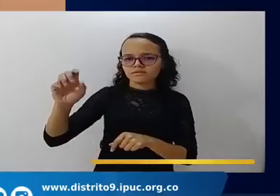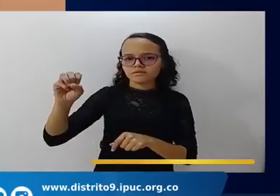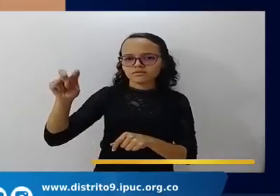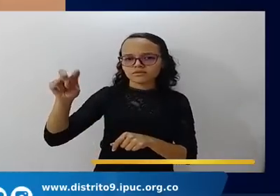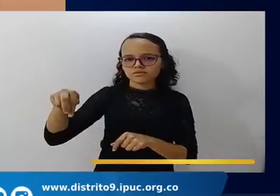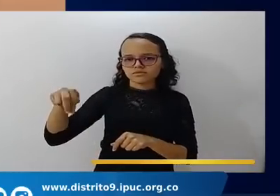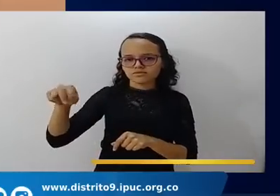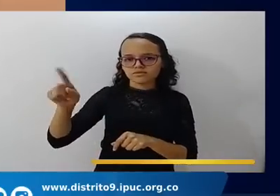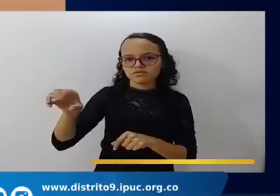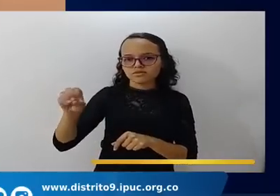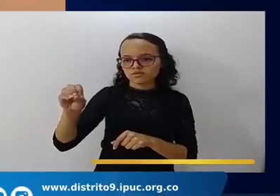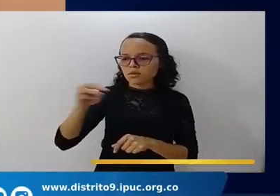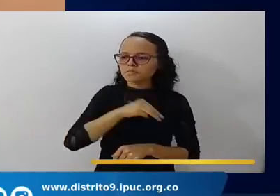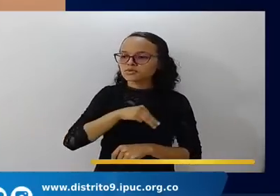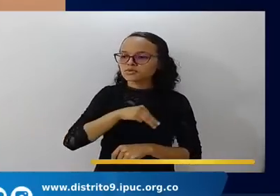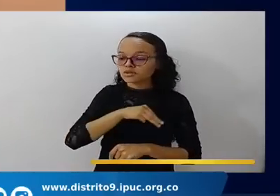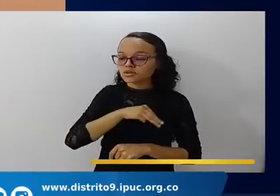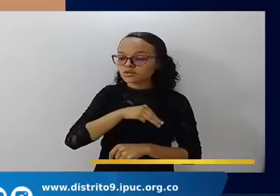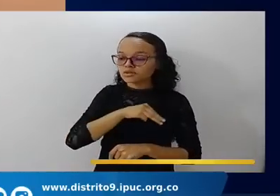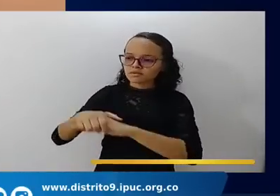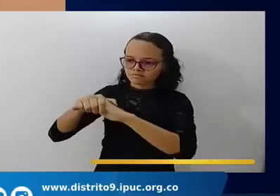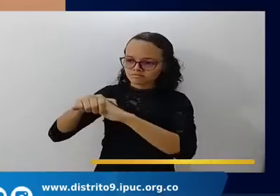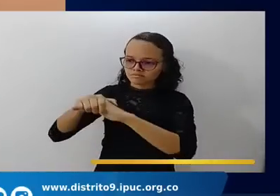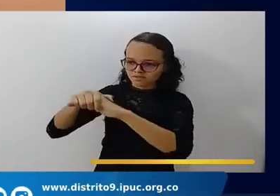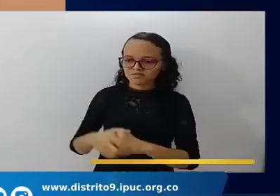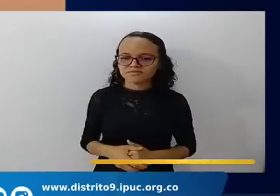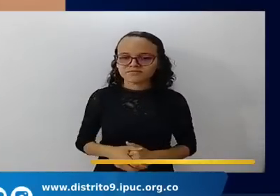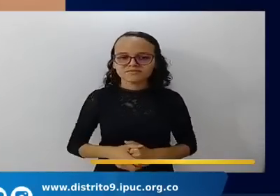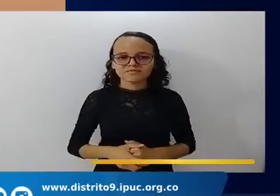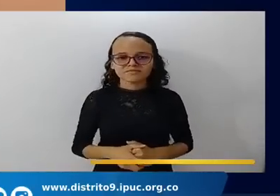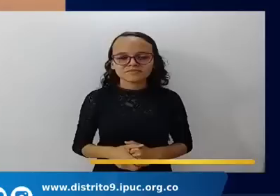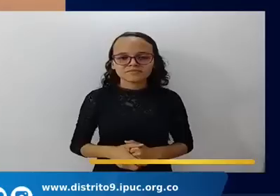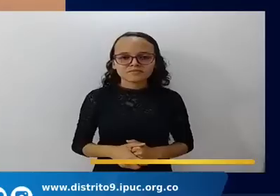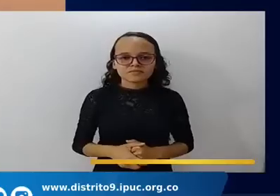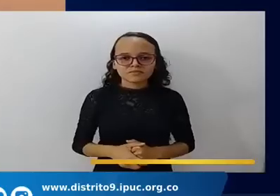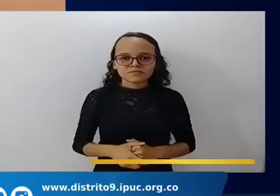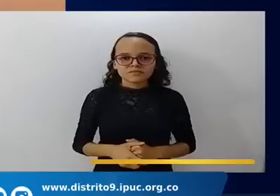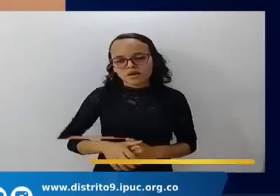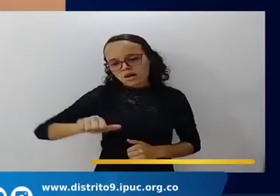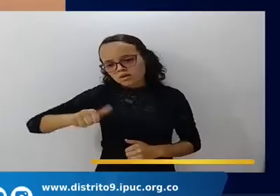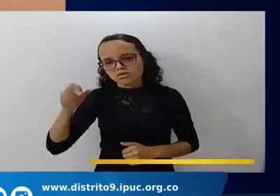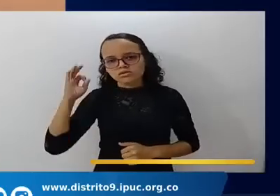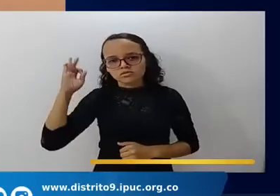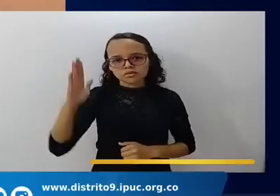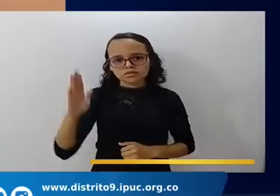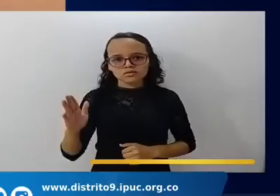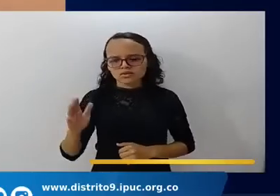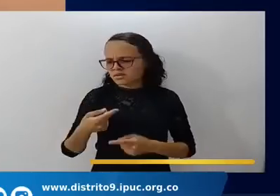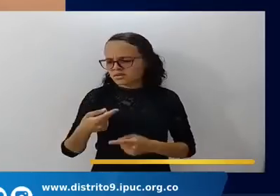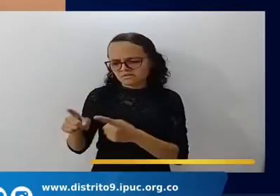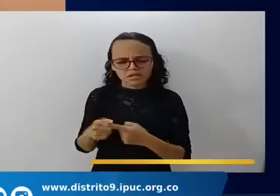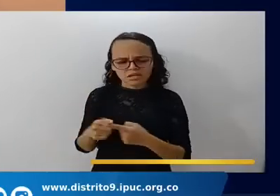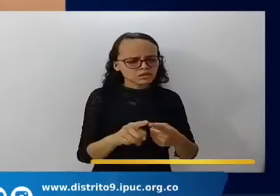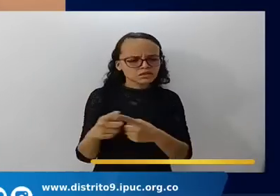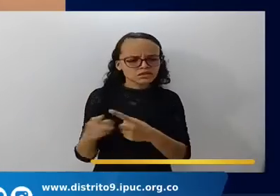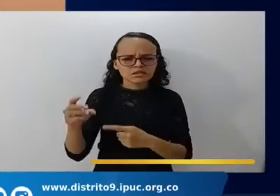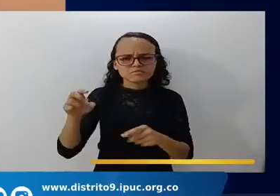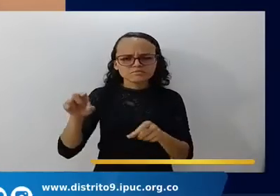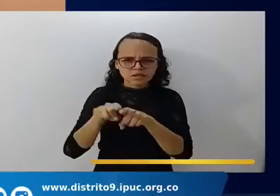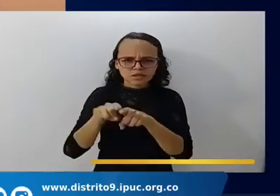Nuestro misionero. Nuestro misionero. Y bueno, los demás pastores, hermano Andrés, lo veo por ahí.